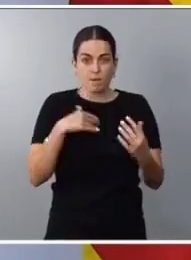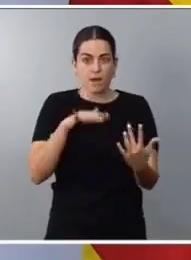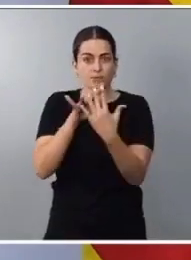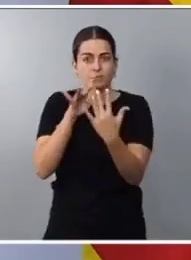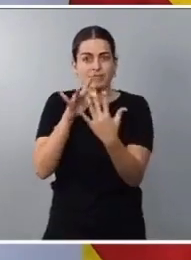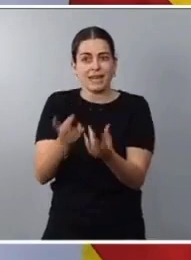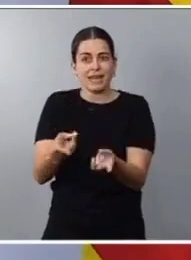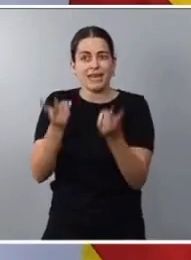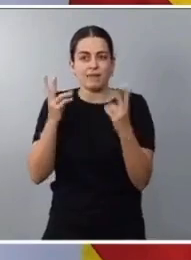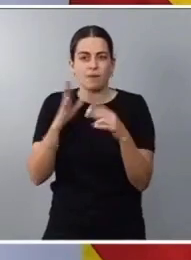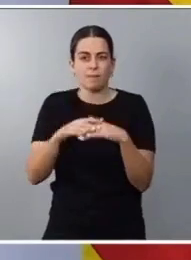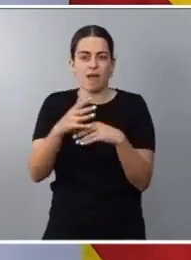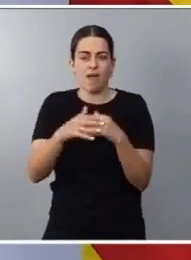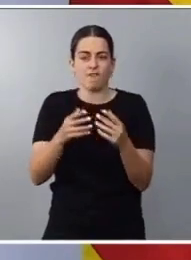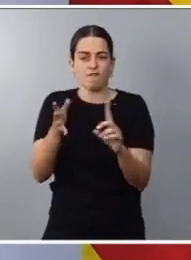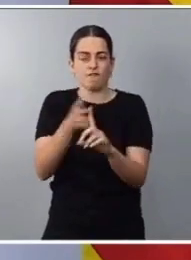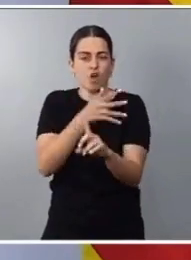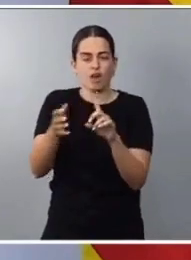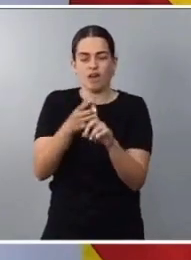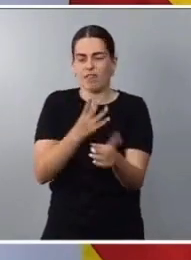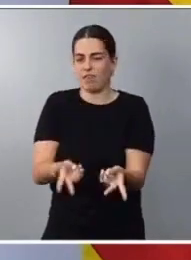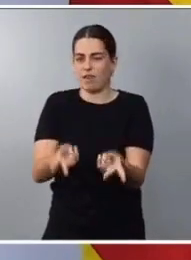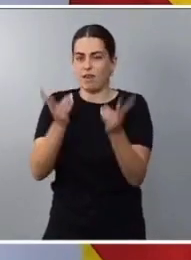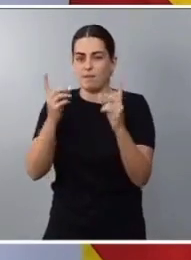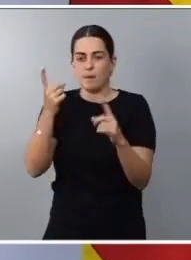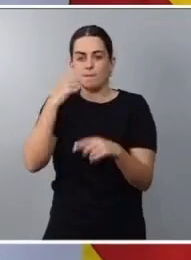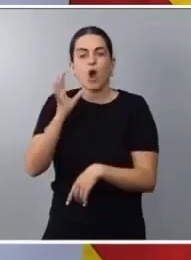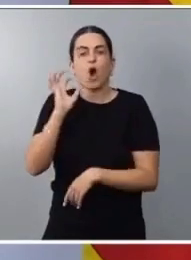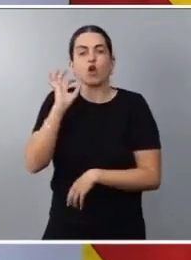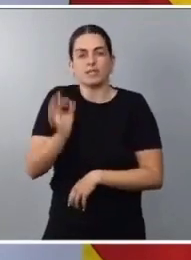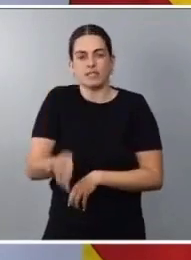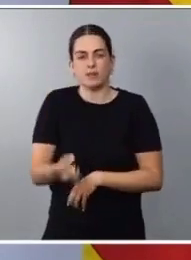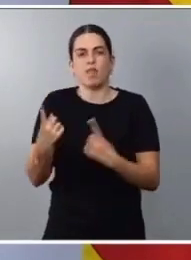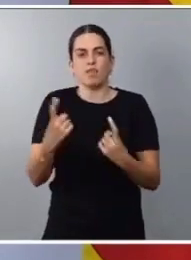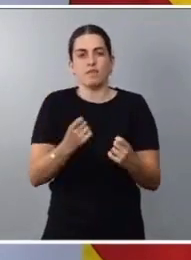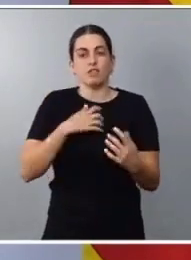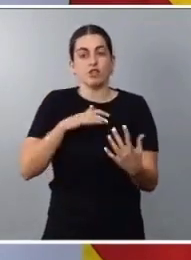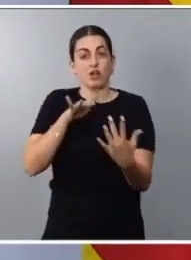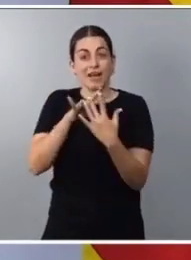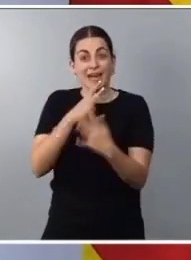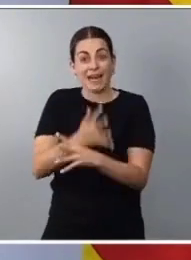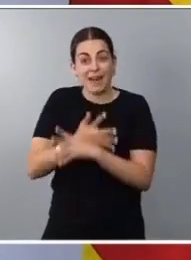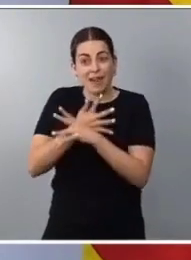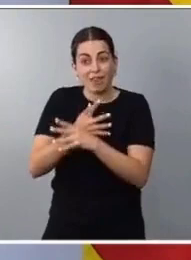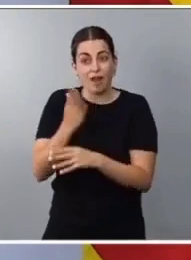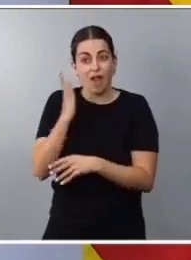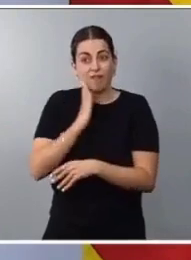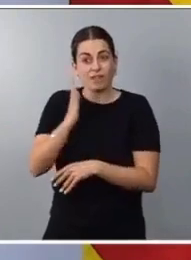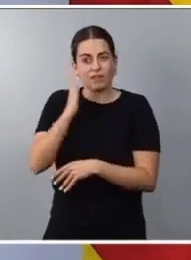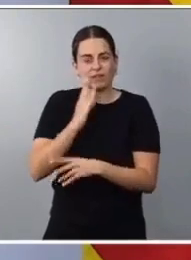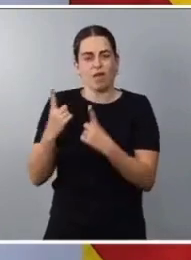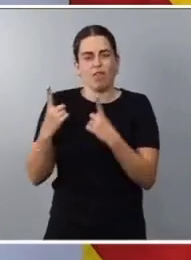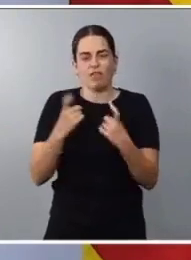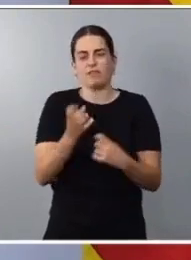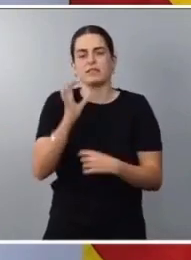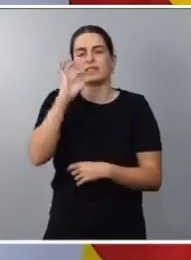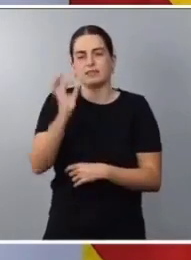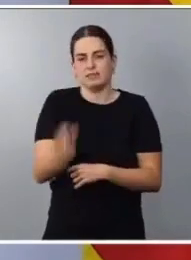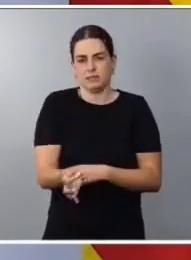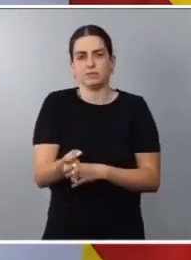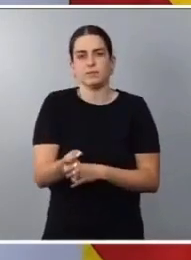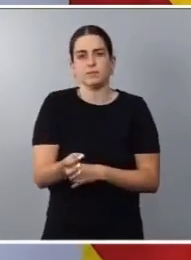violencias, para poner el consentimiento en el centro de nuestras relaciones afectivas, para legitimar y para cuidar la diversidad